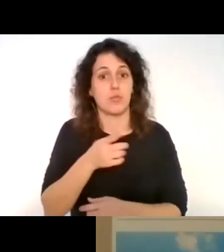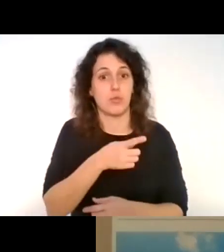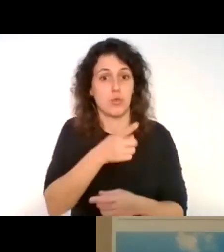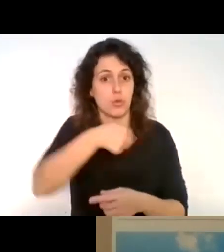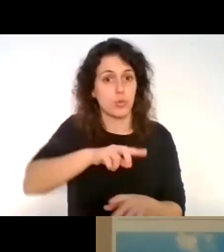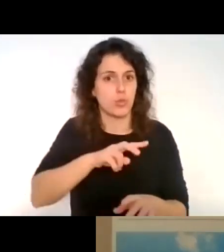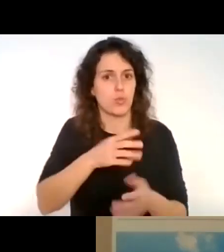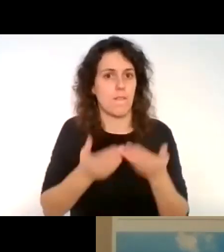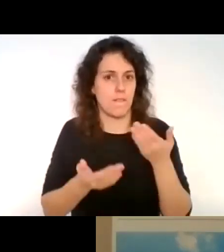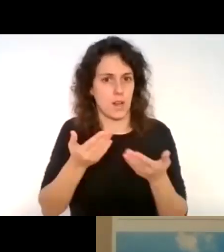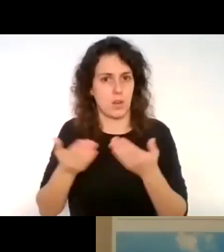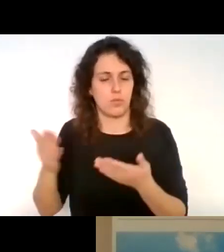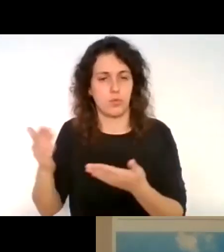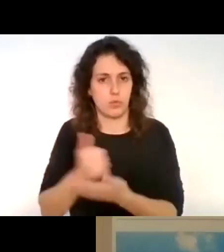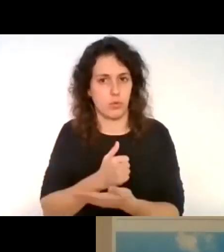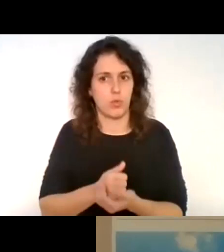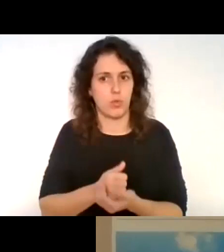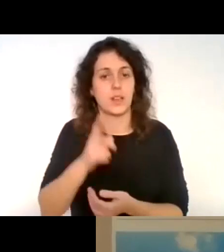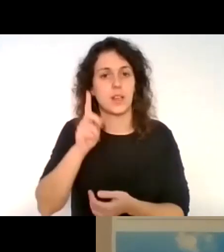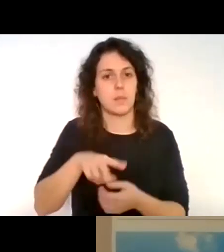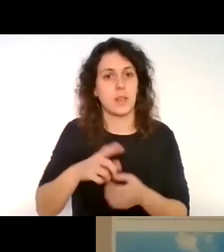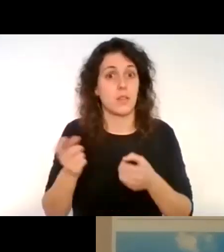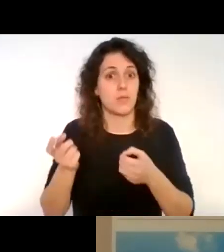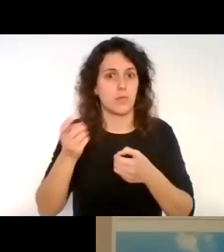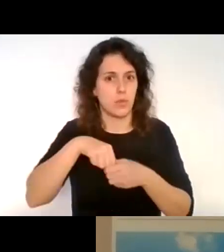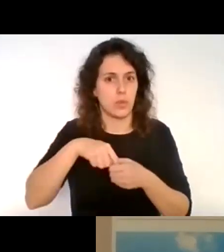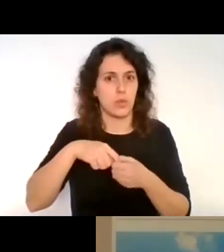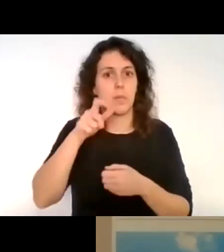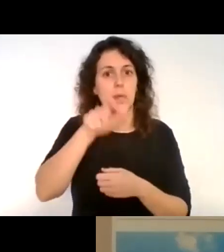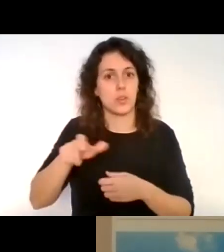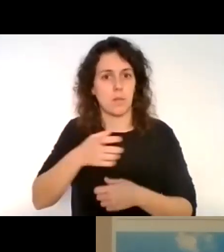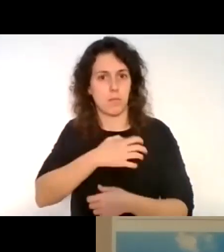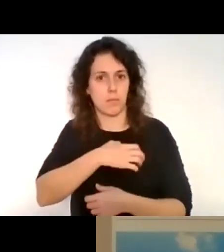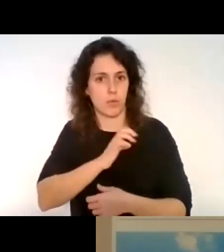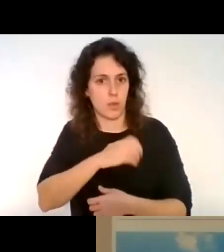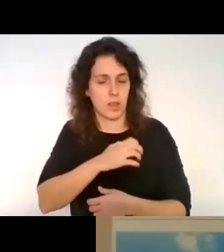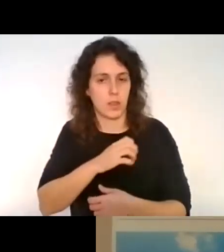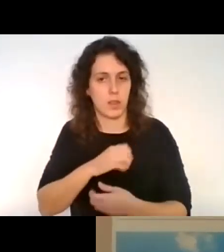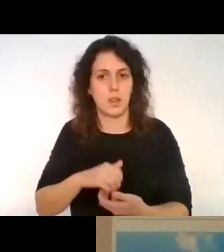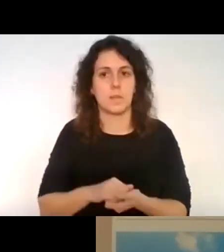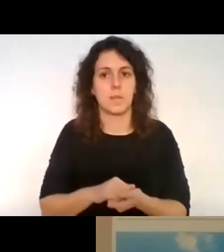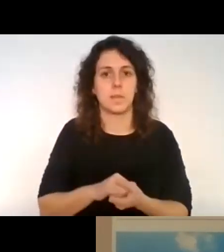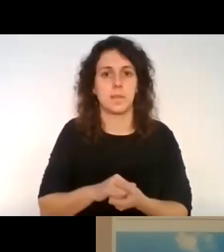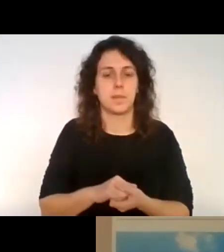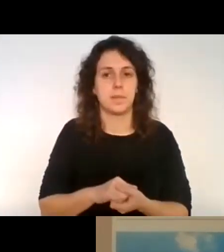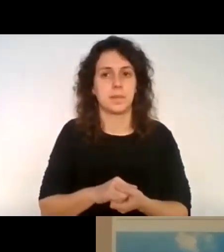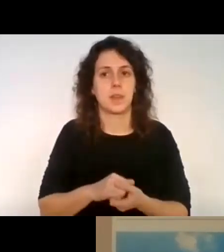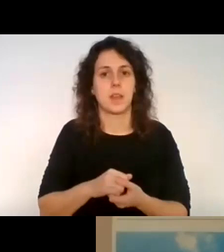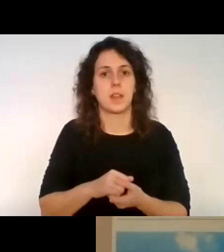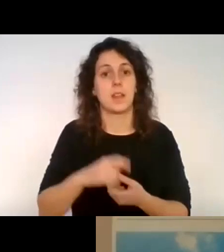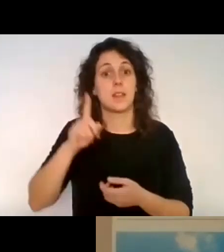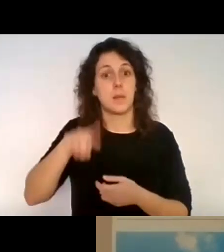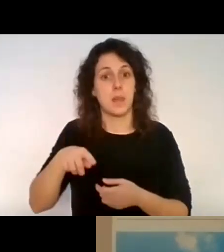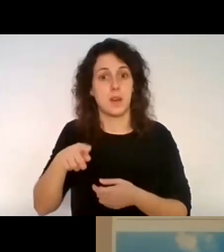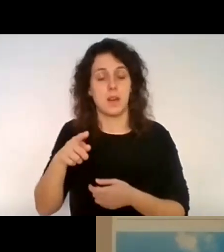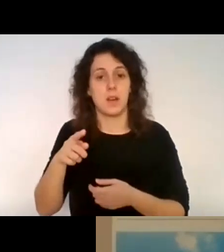hemos involucrado también el cuerpo policial, los guardaparques,